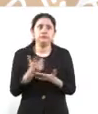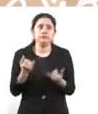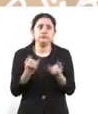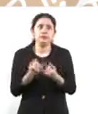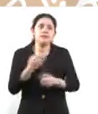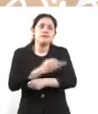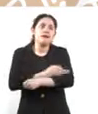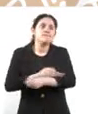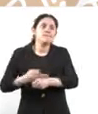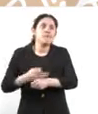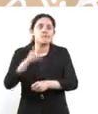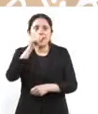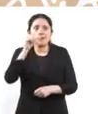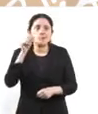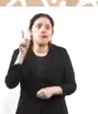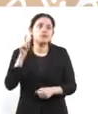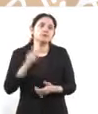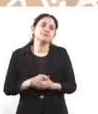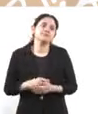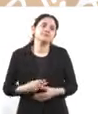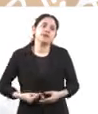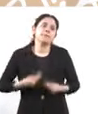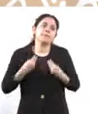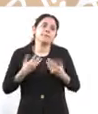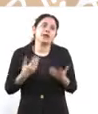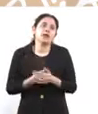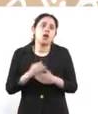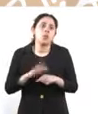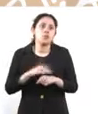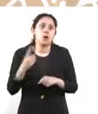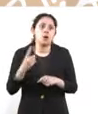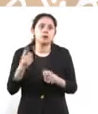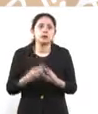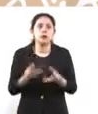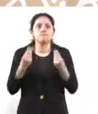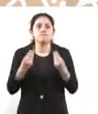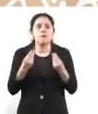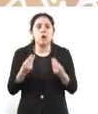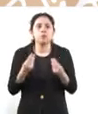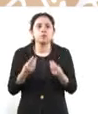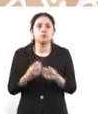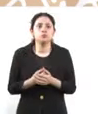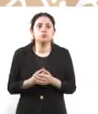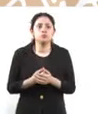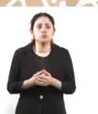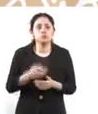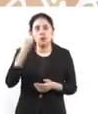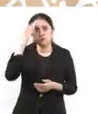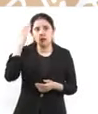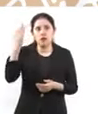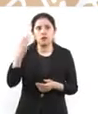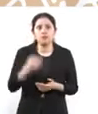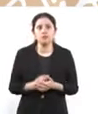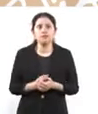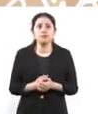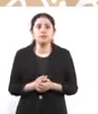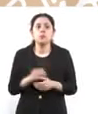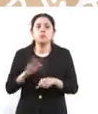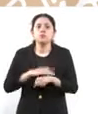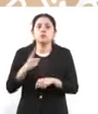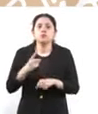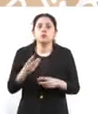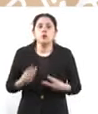Benito Juárez? Porque recuerden que ha habido muchas… durante mucho tiempo que por qué estaban creciendo tanto